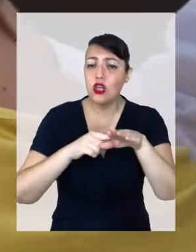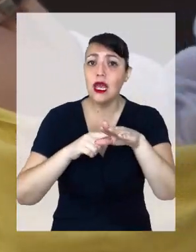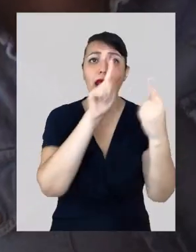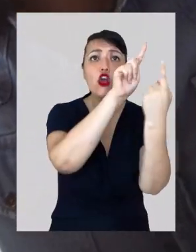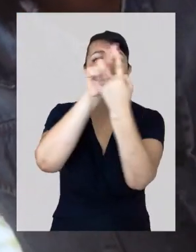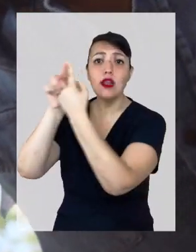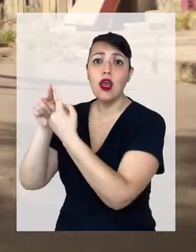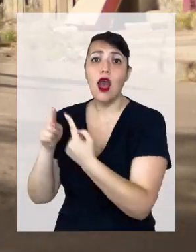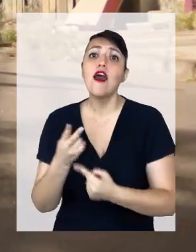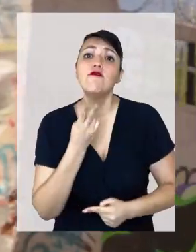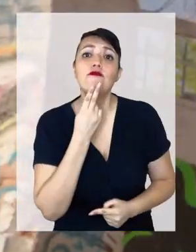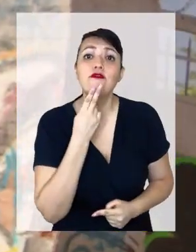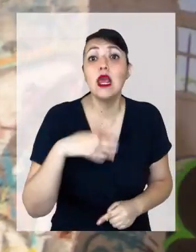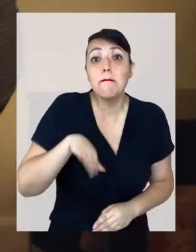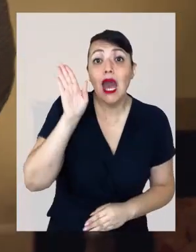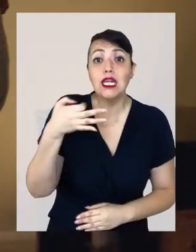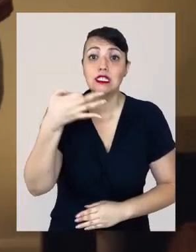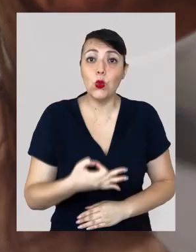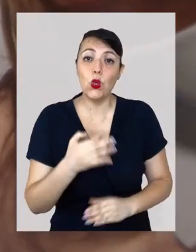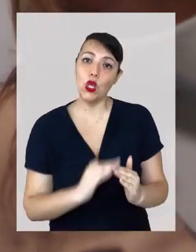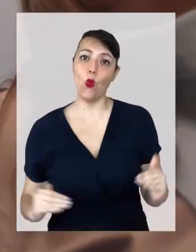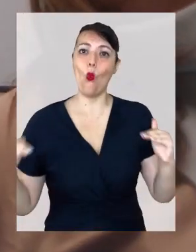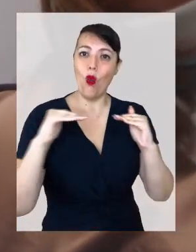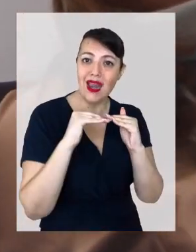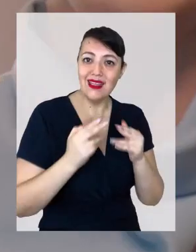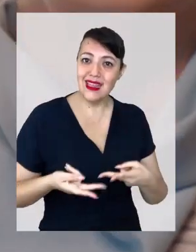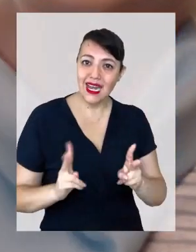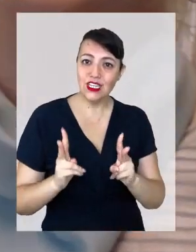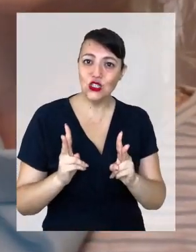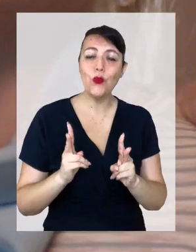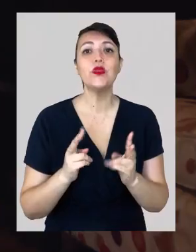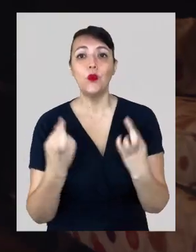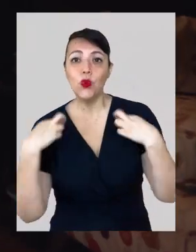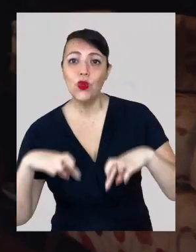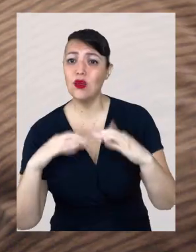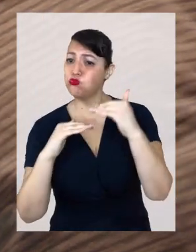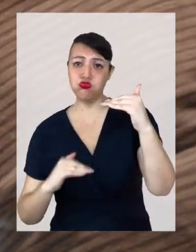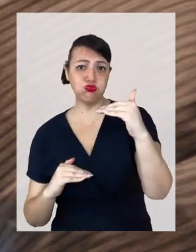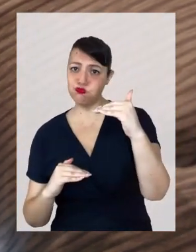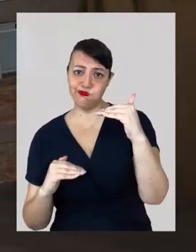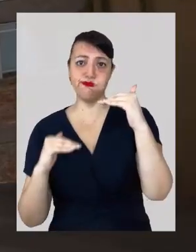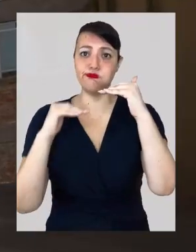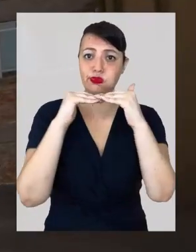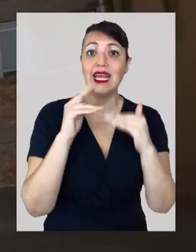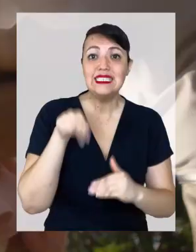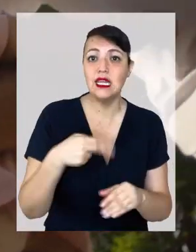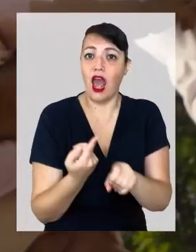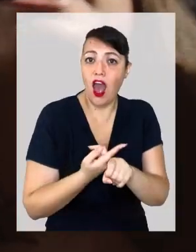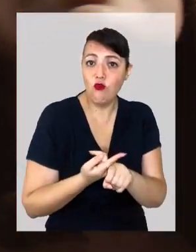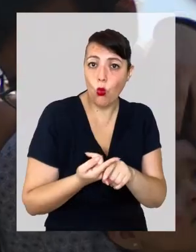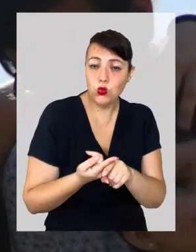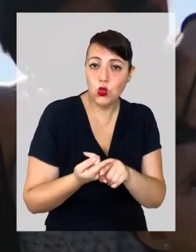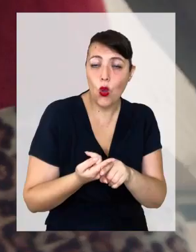para conectarnos y vivir más seguros. Vamos por igualdad de derechos y oportunidades, sin brechas ni abusos. Vamos por una